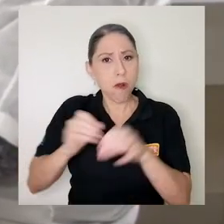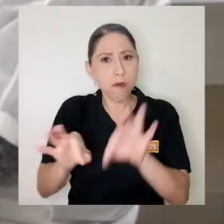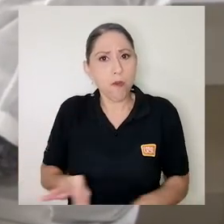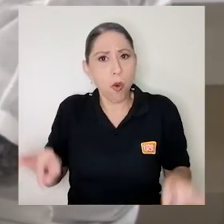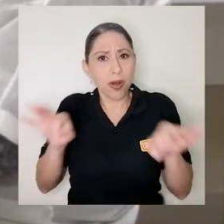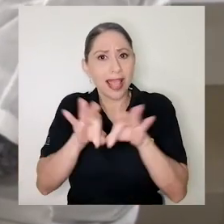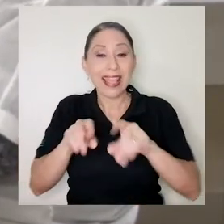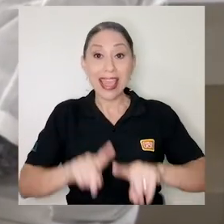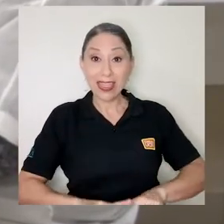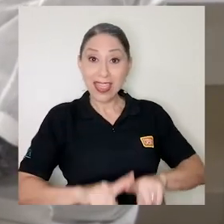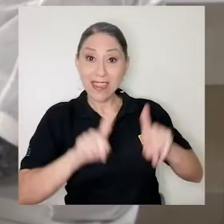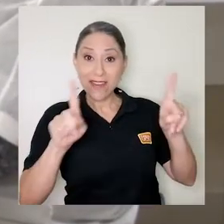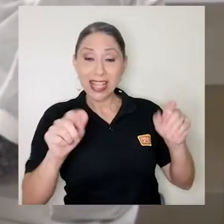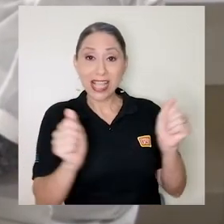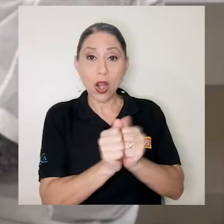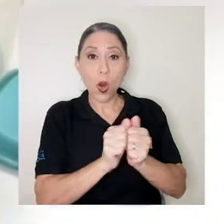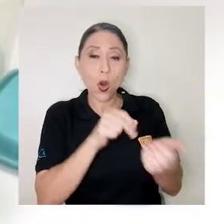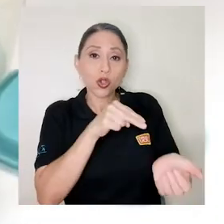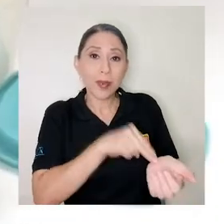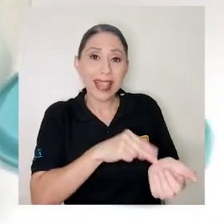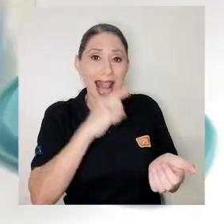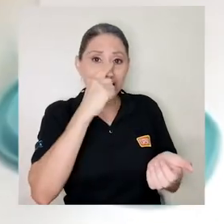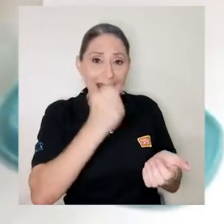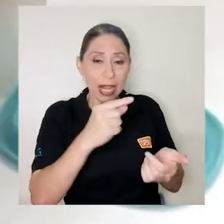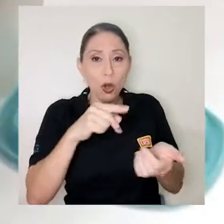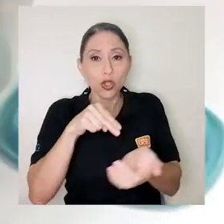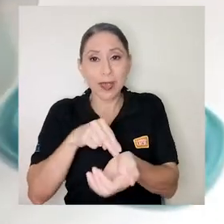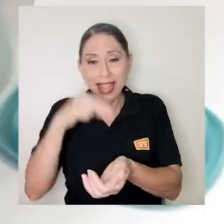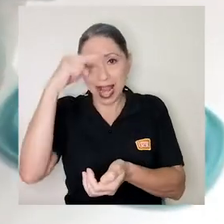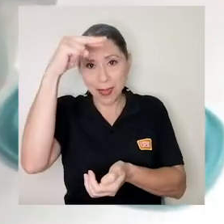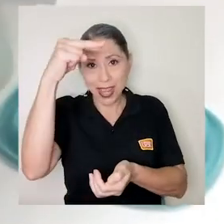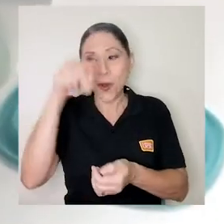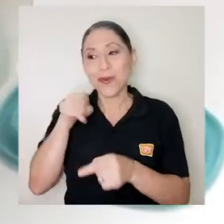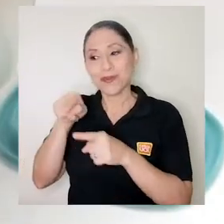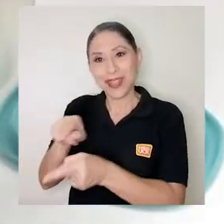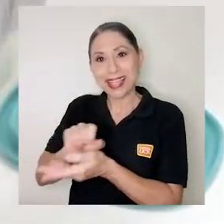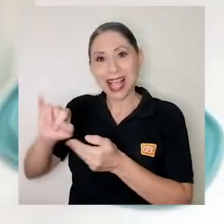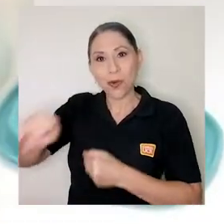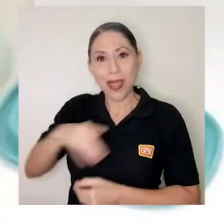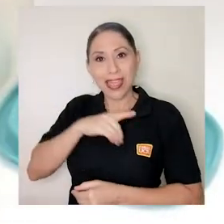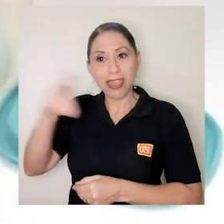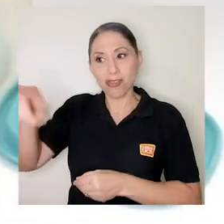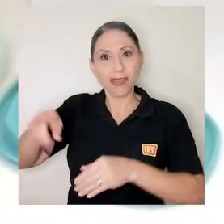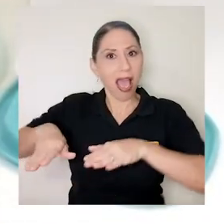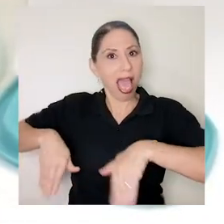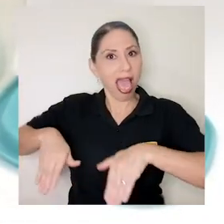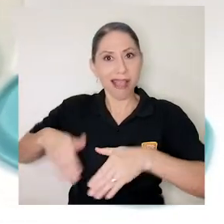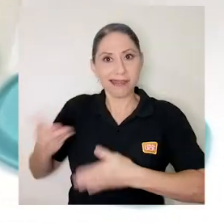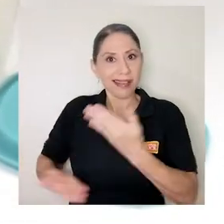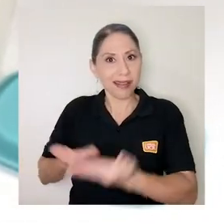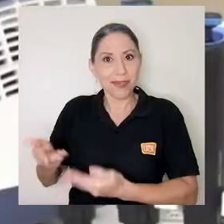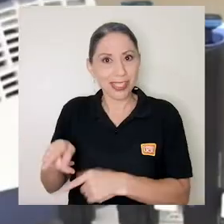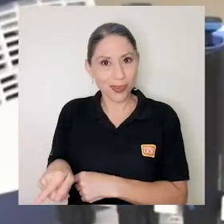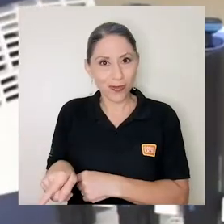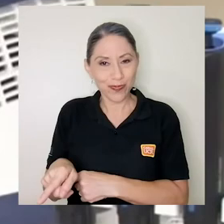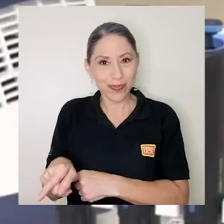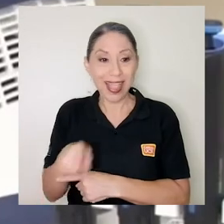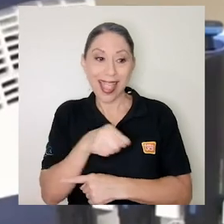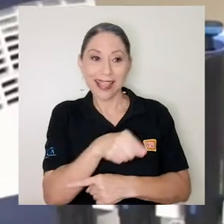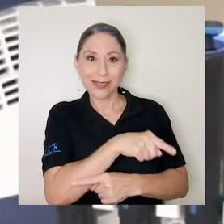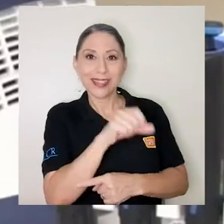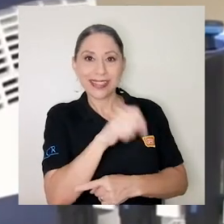importante, porque a diferencia de los hospitales Calderón Guardia y El México, el San Juan de Dios carecía de este servicio.